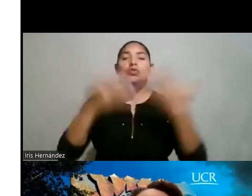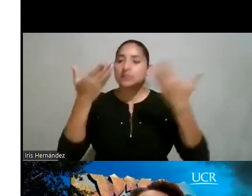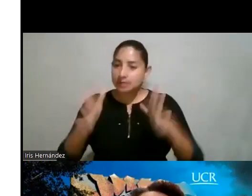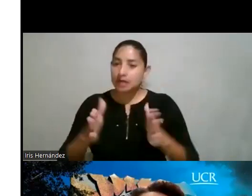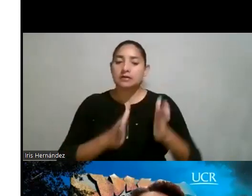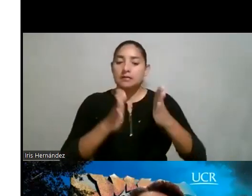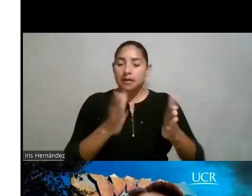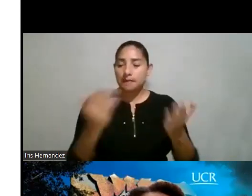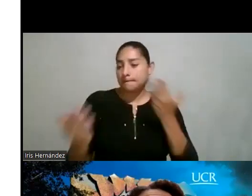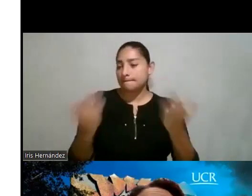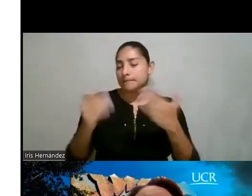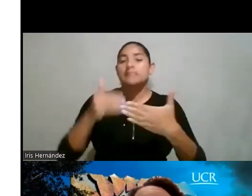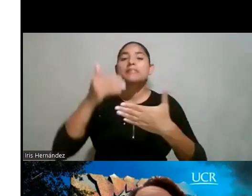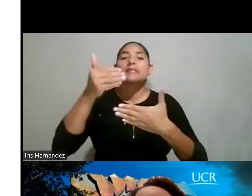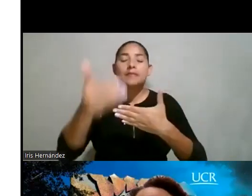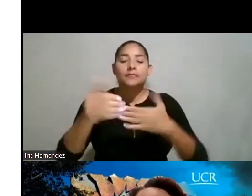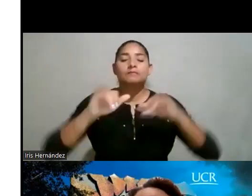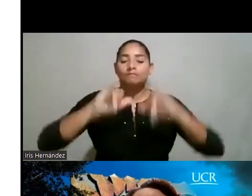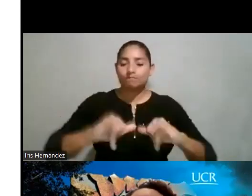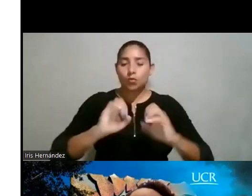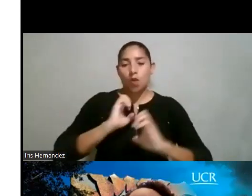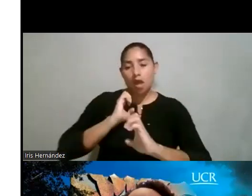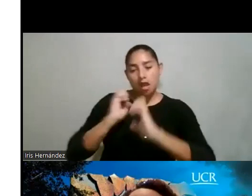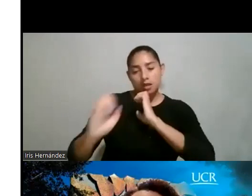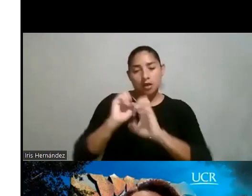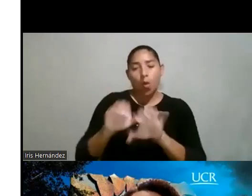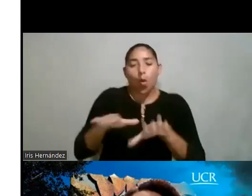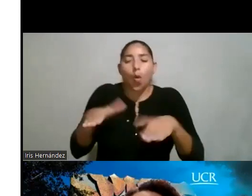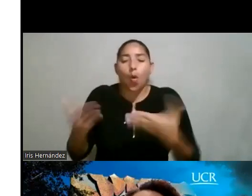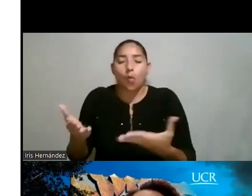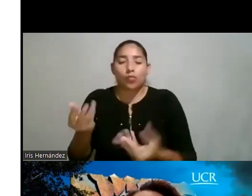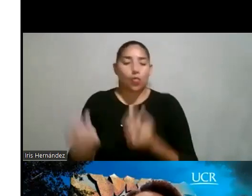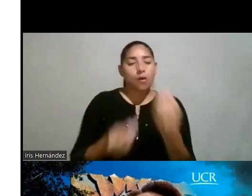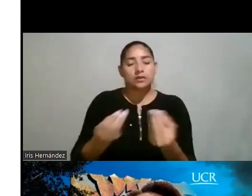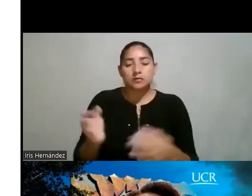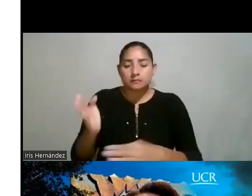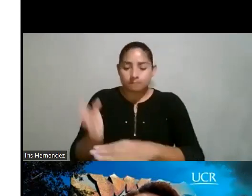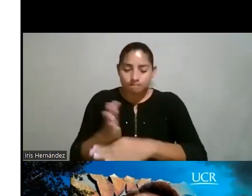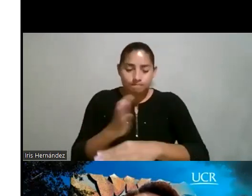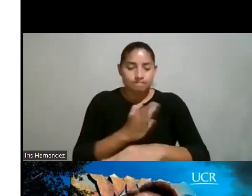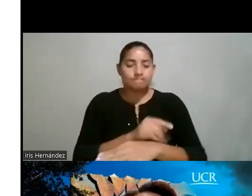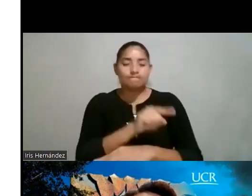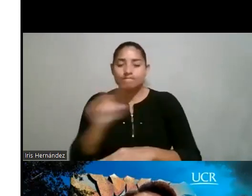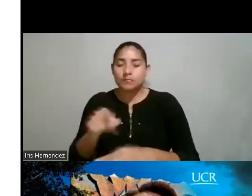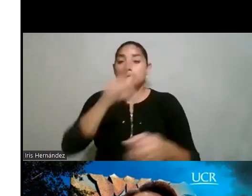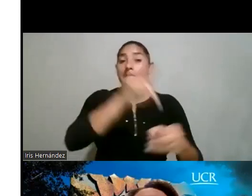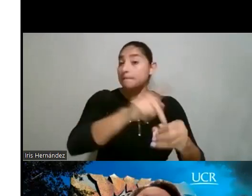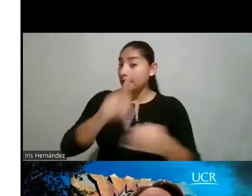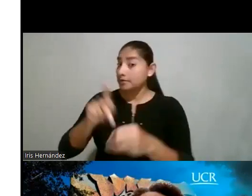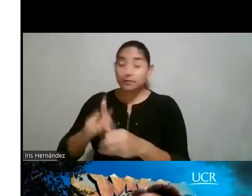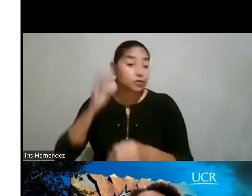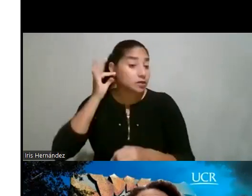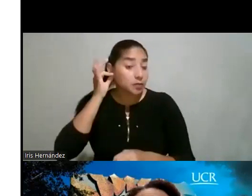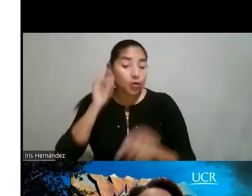esta comparación, se establece una estrategia o cómo podríamos hacer para mejorar esta participación de mujeres